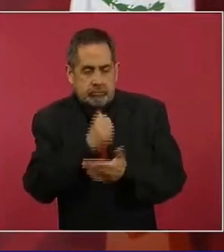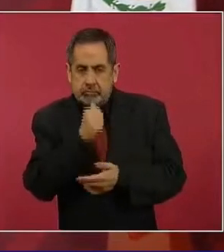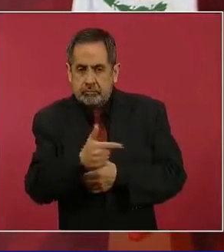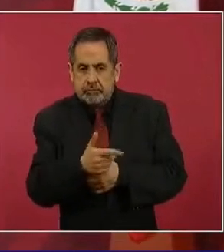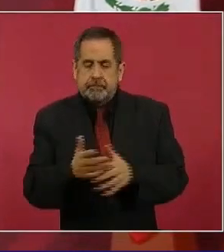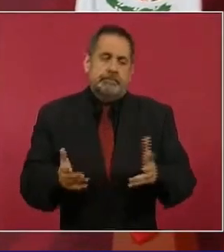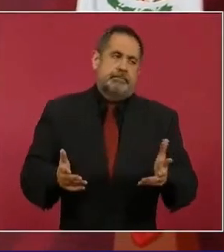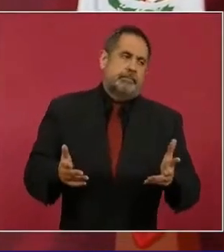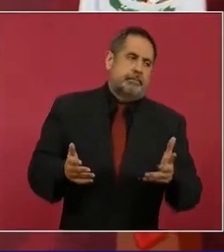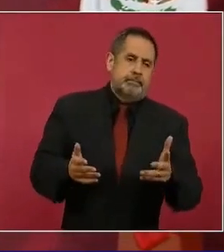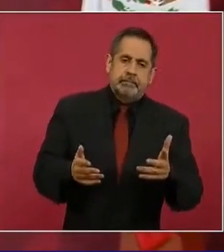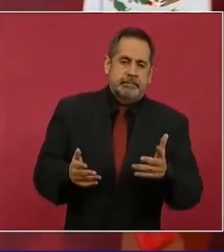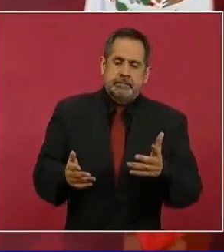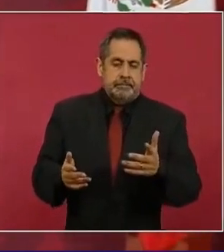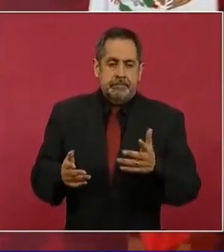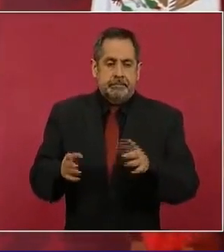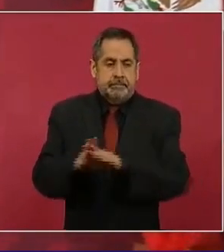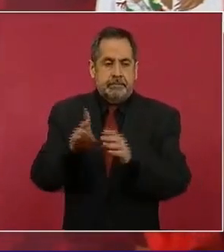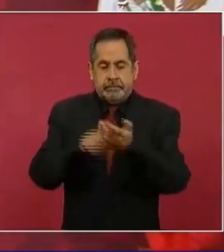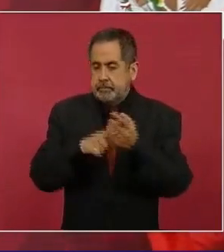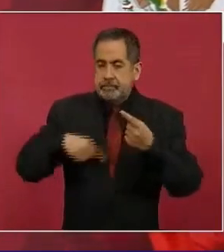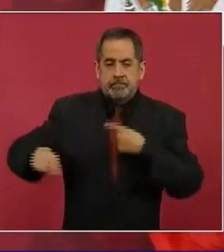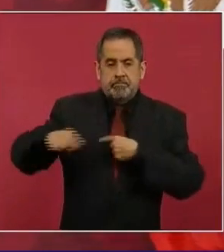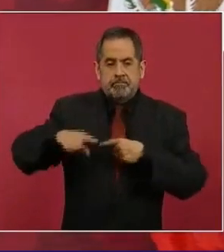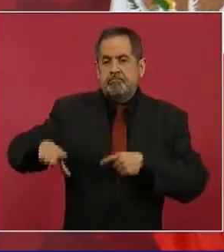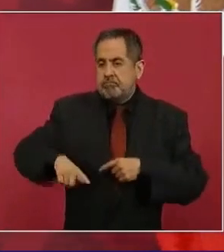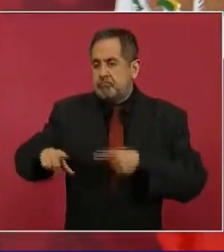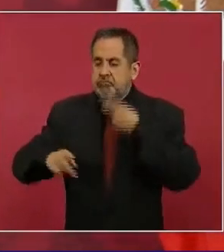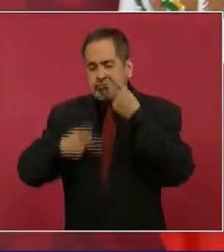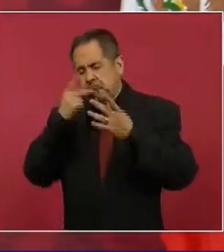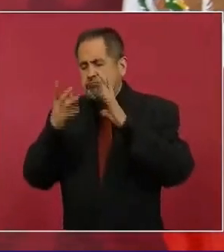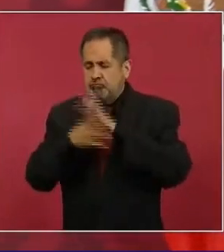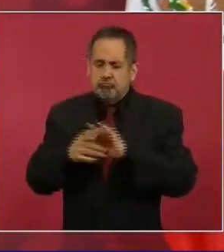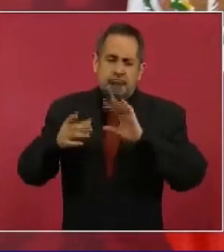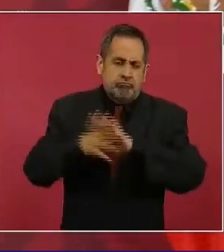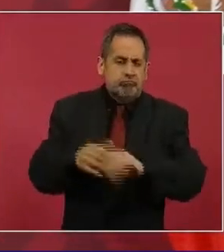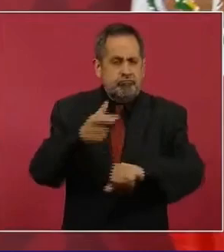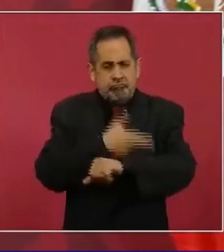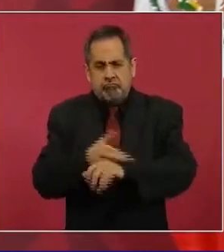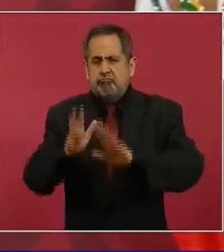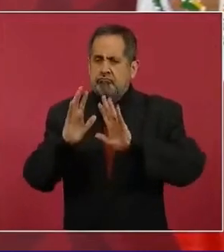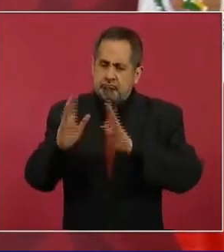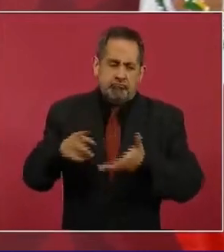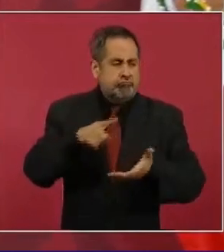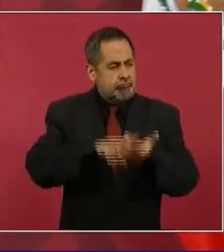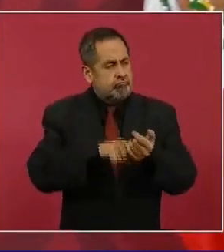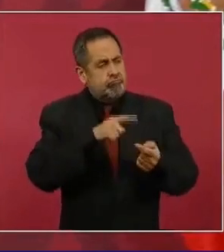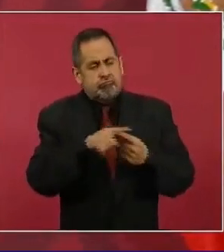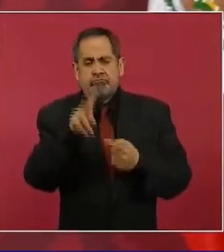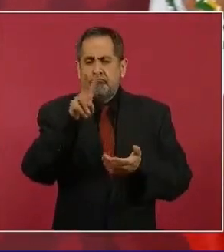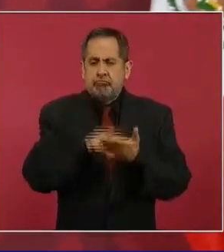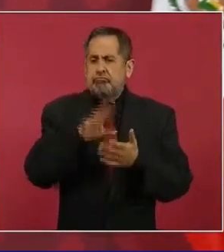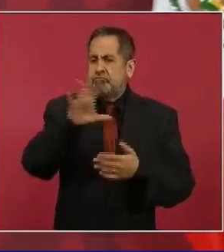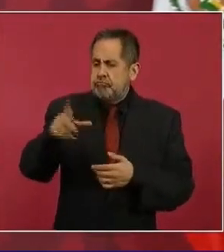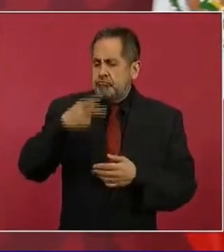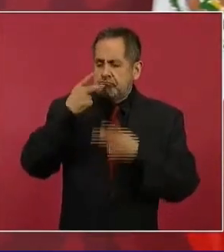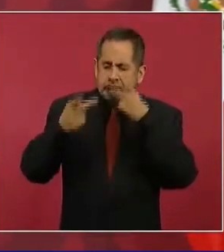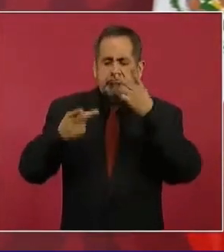del gobierno hablan de que se van a cobrar dos mil 500 pesos,